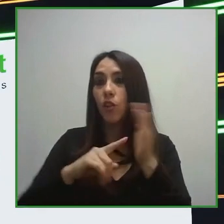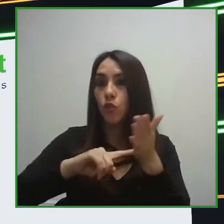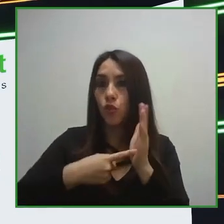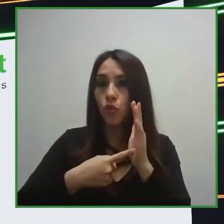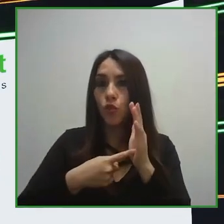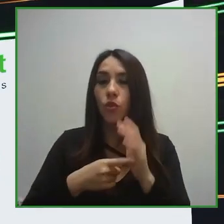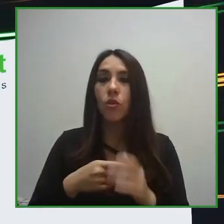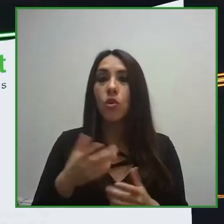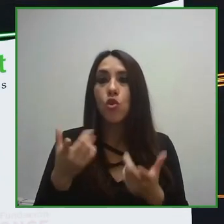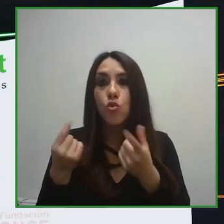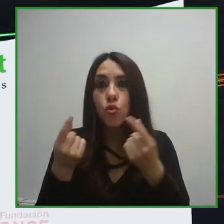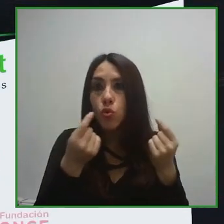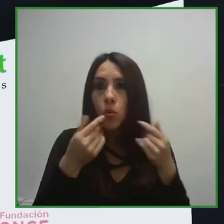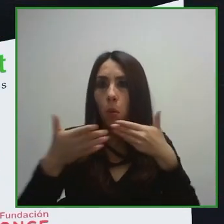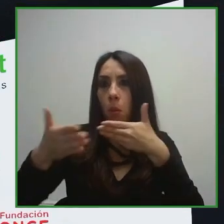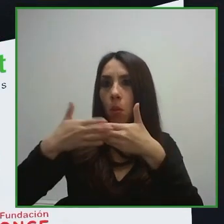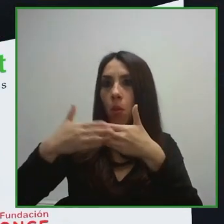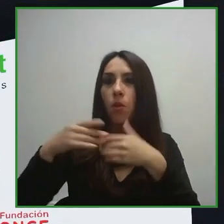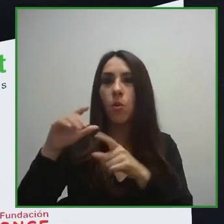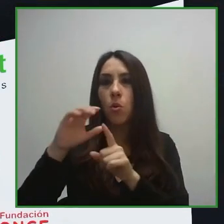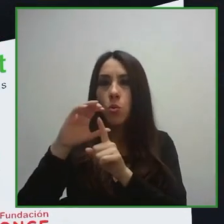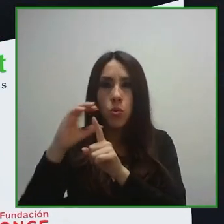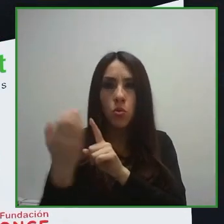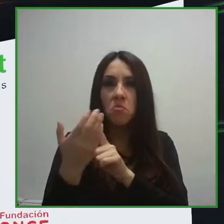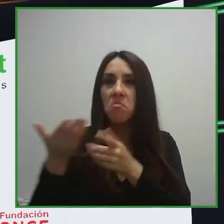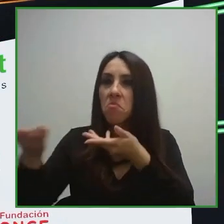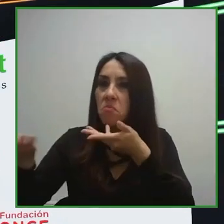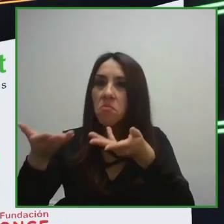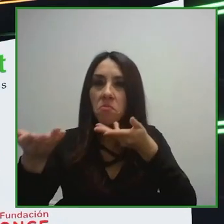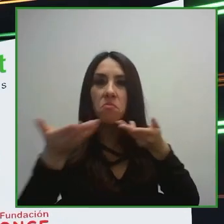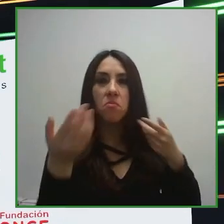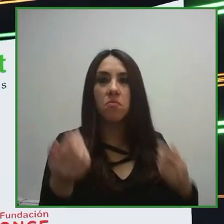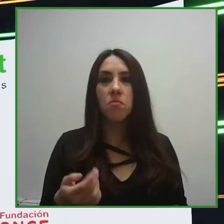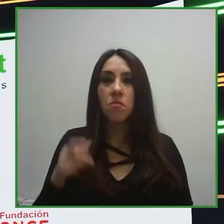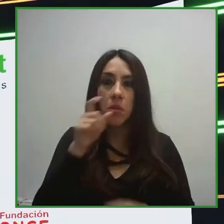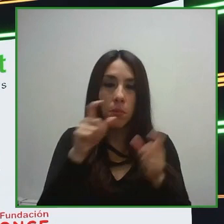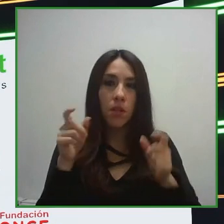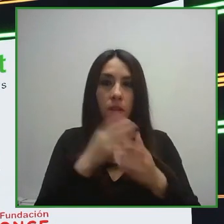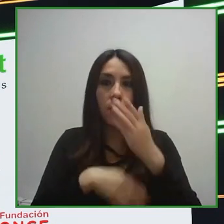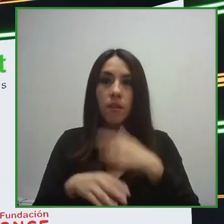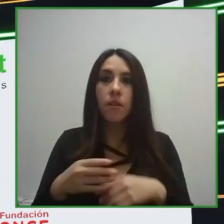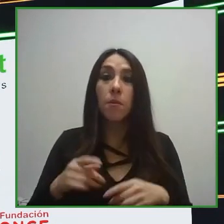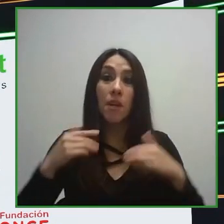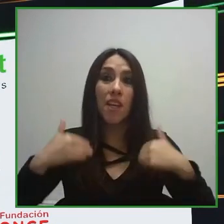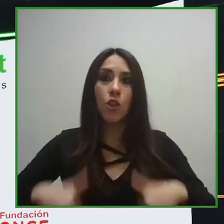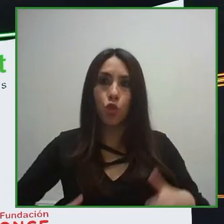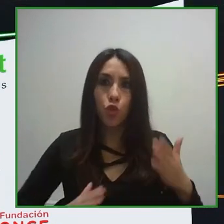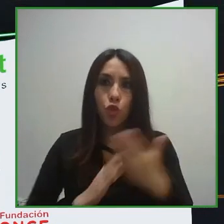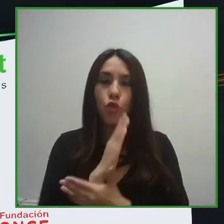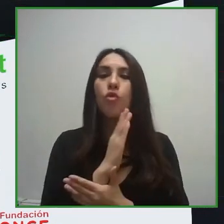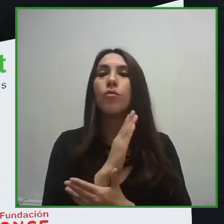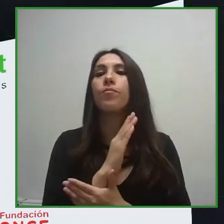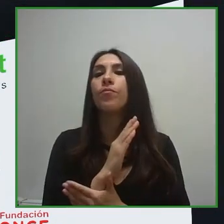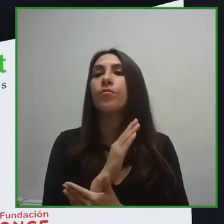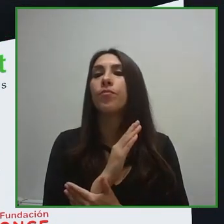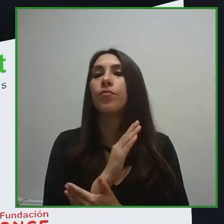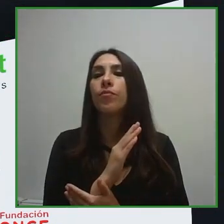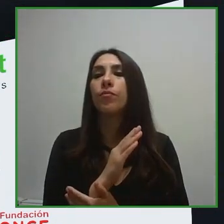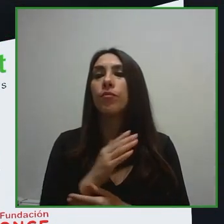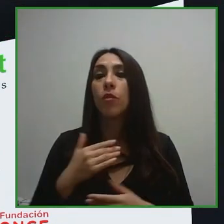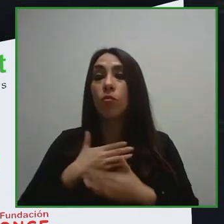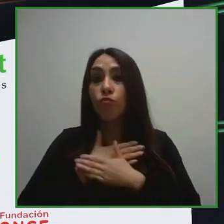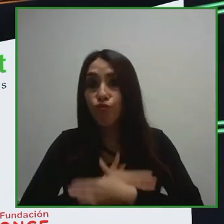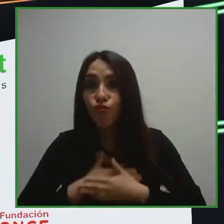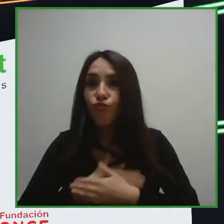garantizar la implementación de los derechos al ocio y la recreación. Para esta excepcional conversación, contaremos con la